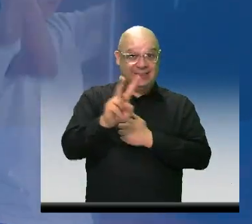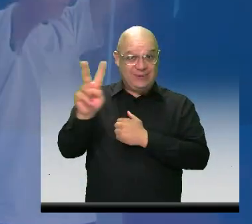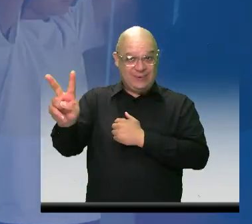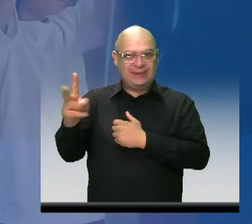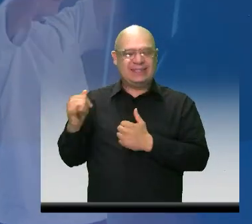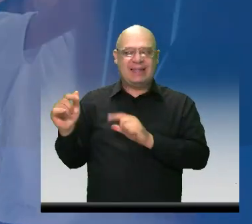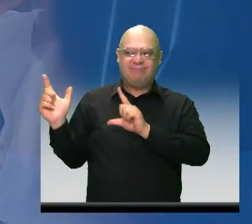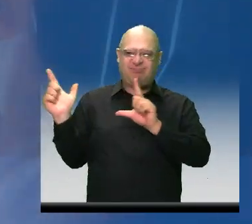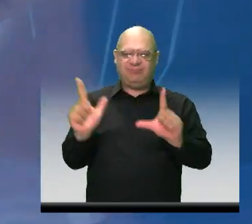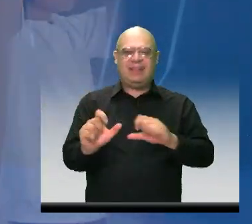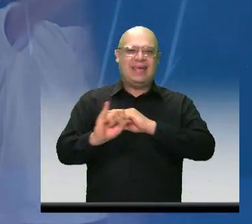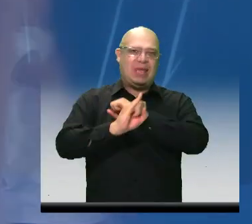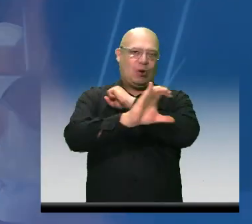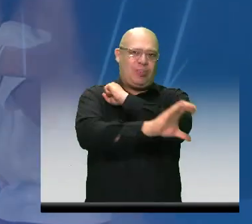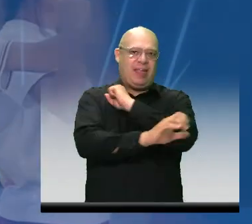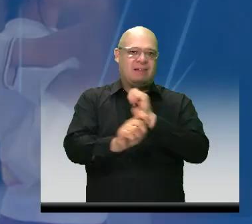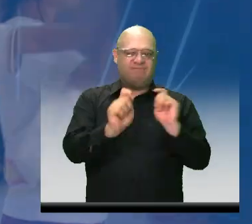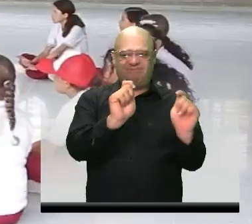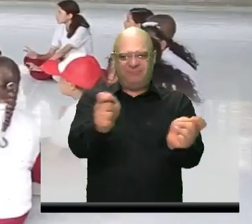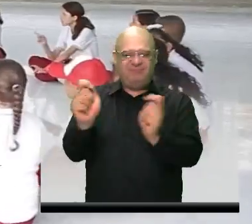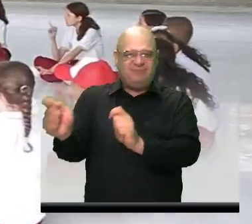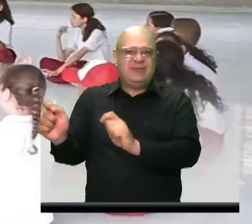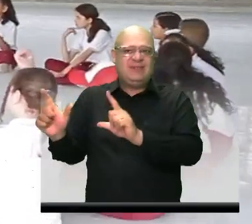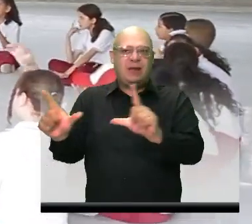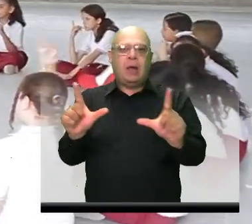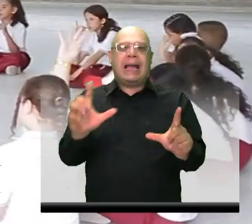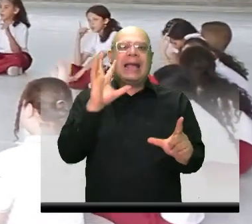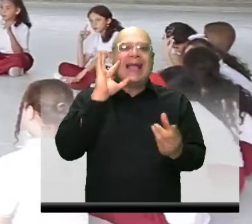certificación del Iconte en sistemas de calidad.